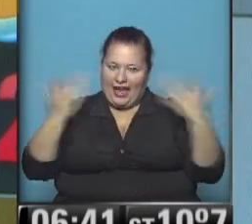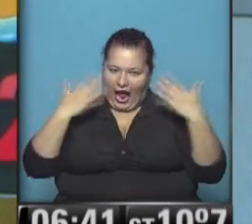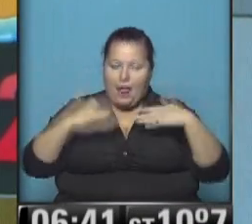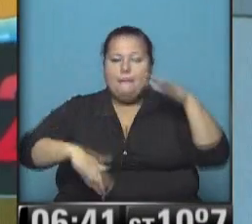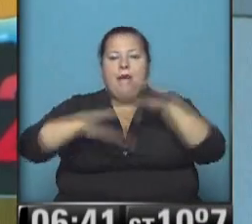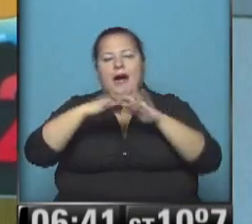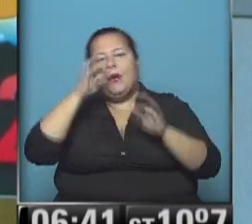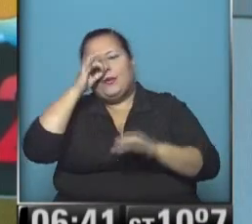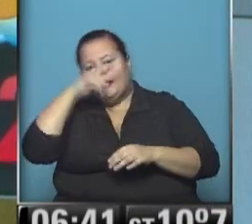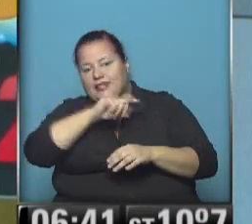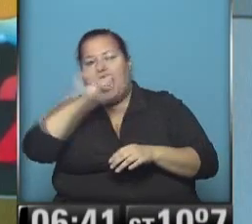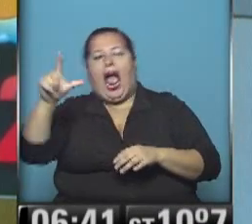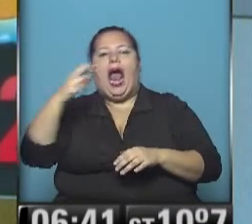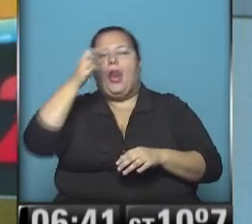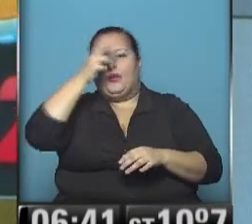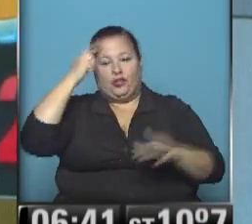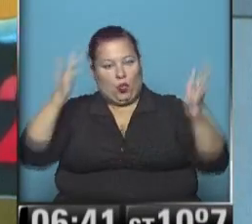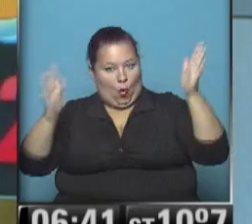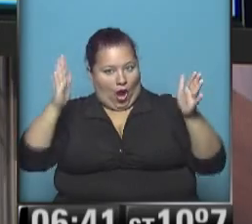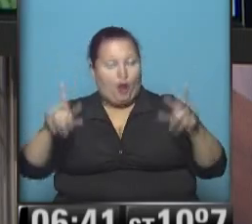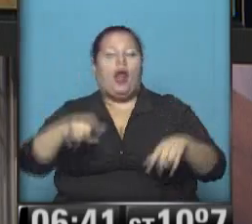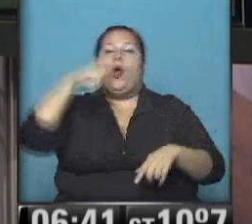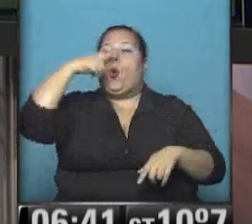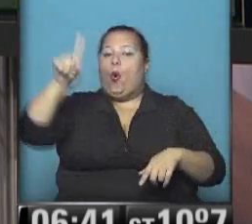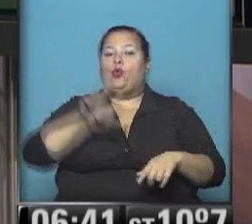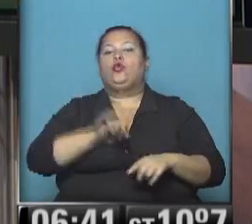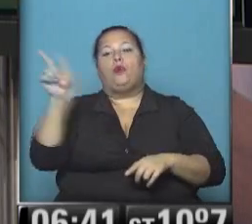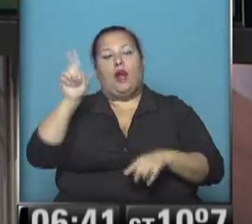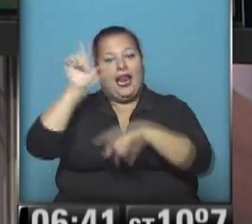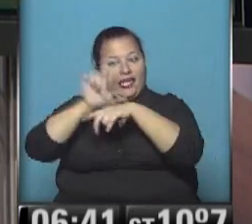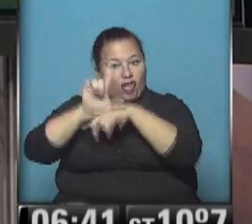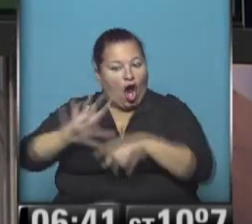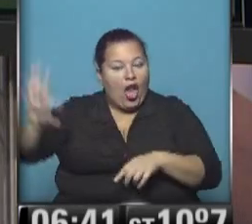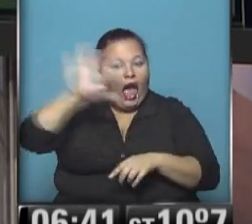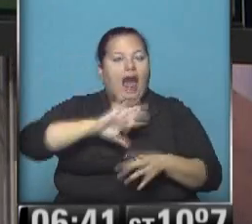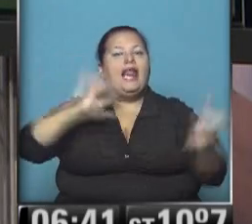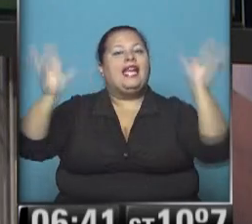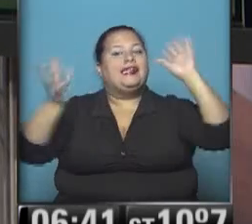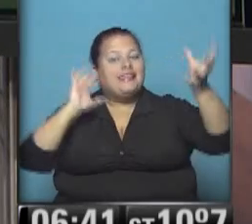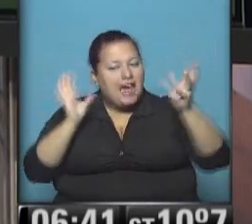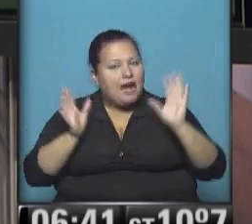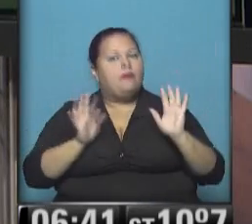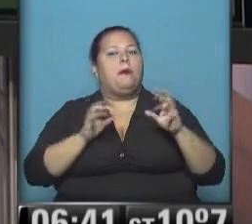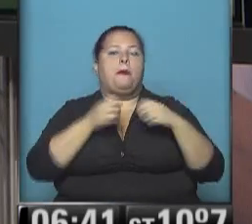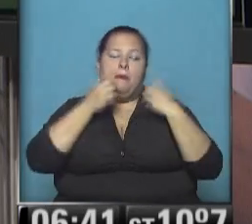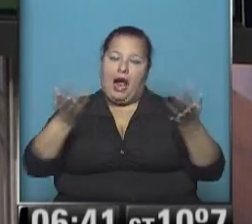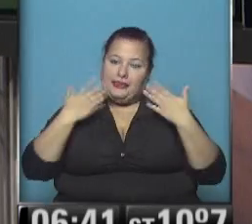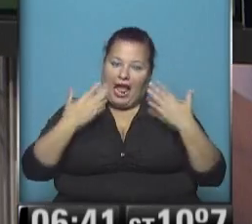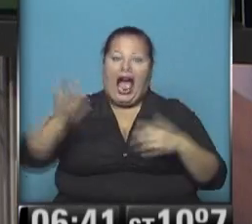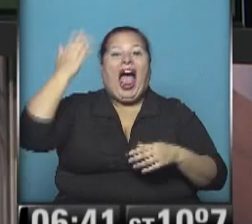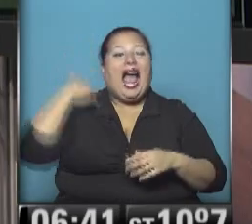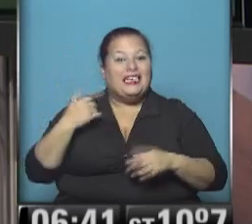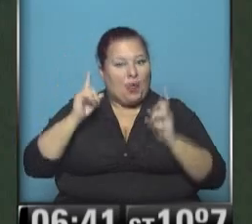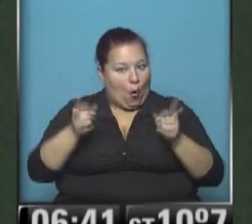con máximas de 27 a 29 grados y por último en el litoral allí las condiciones meteorológicas están de mucho más calor ayer se